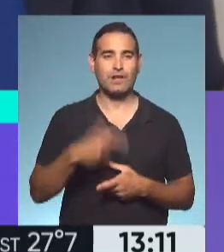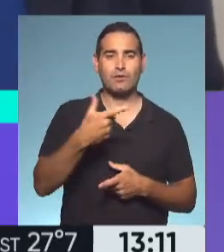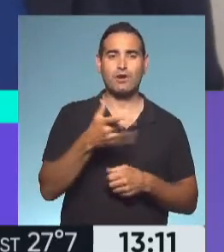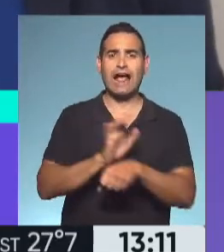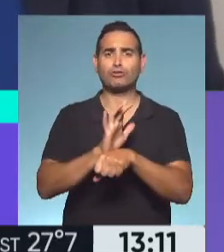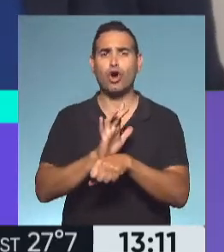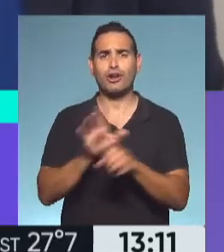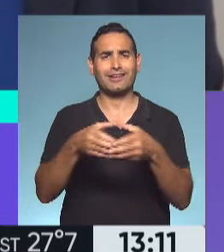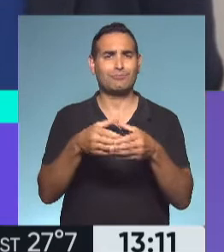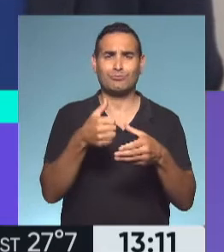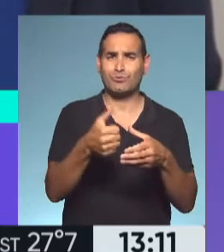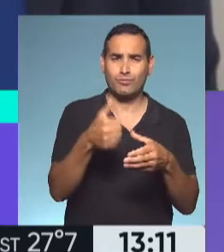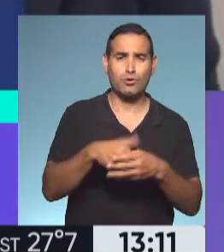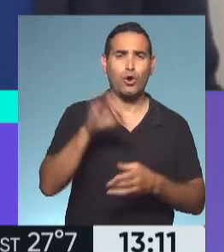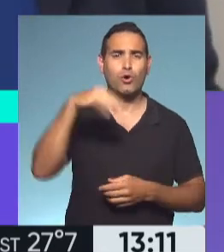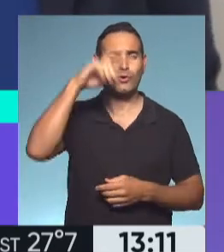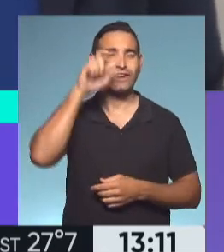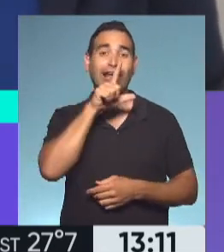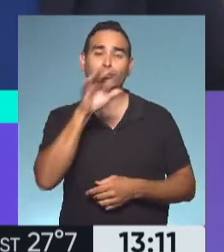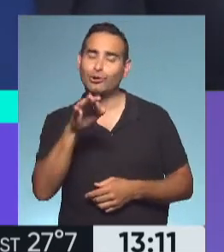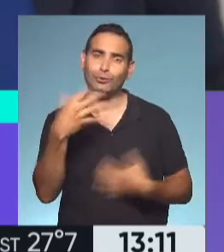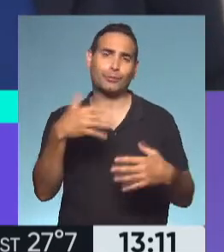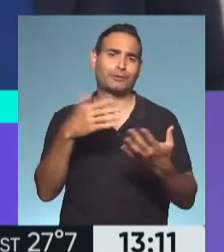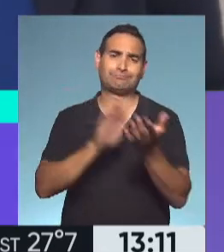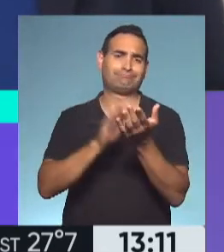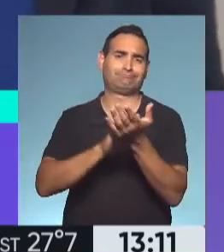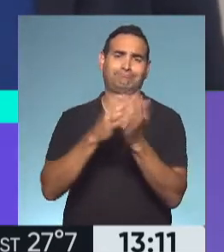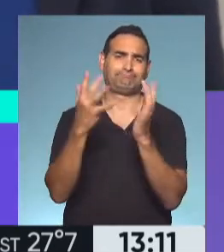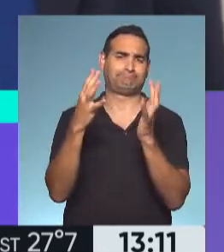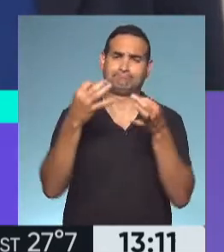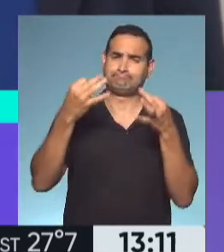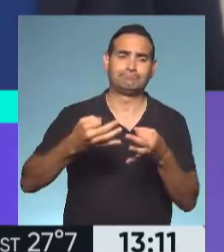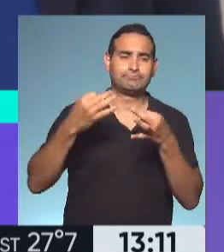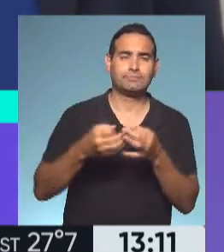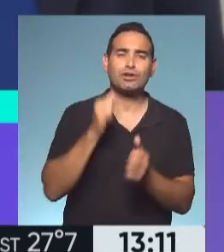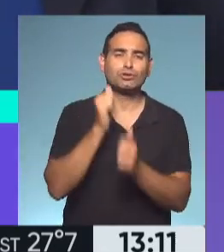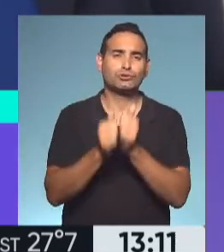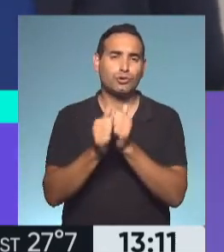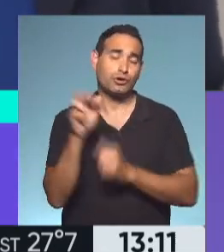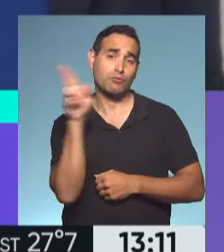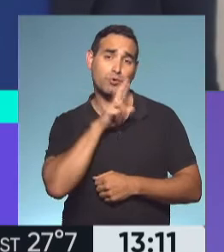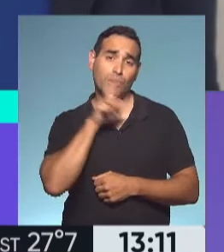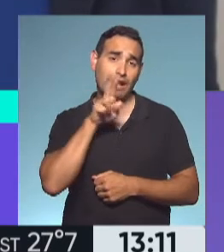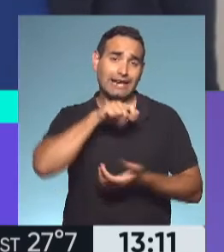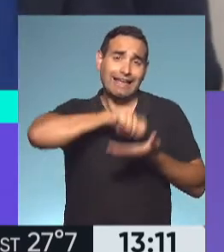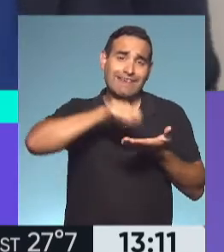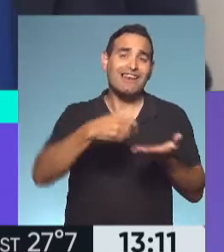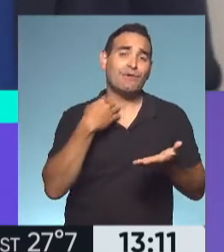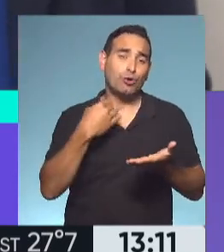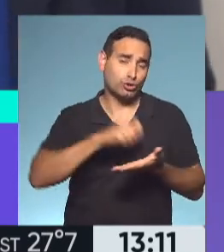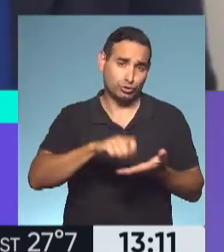equipo fantástico. María Oneto ha sido aplaudida por esta creación. La historia de una novelista, de una mujer que escribe